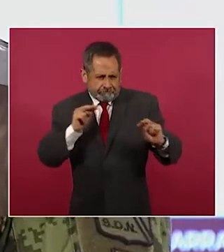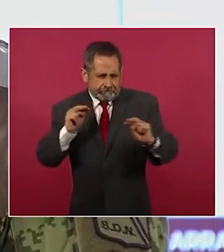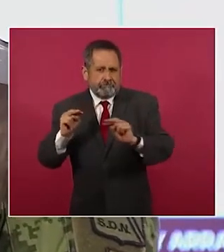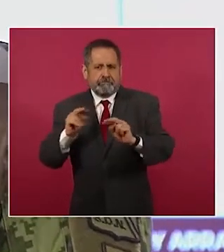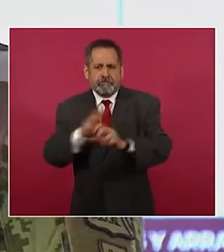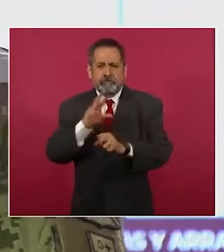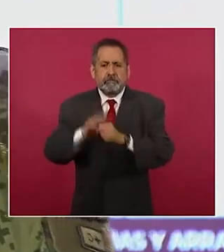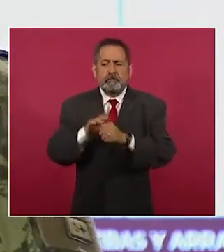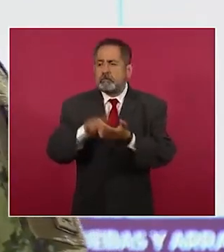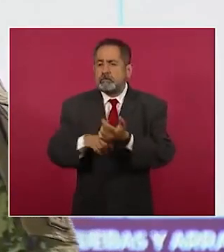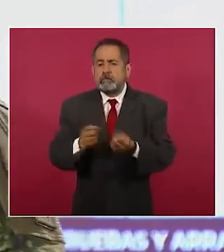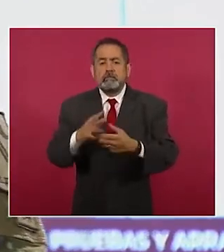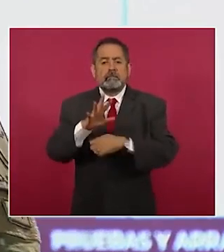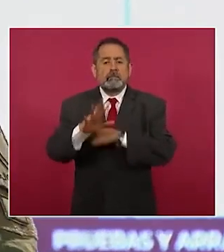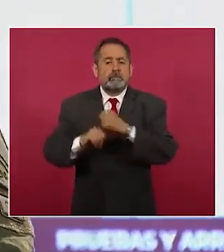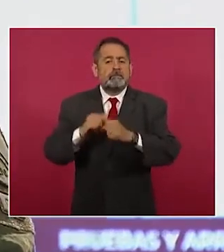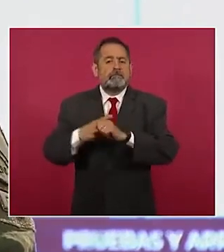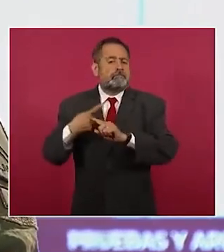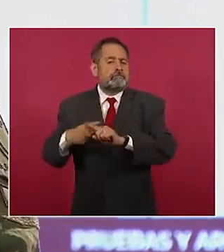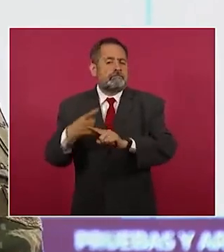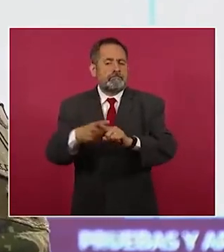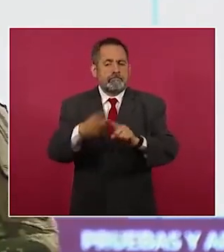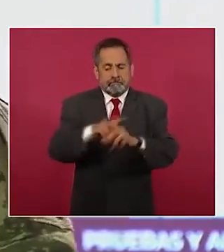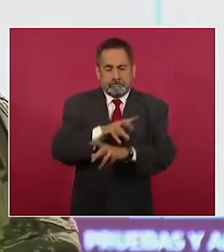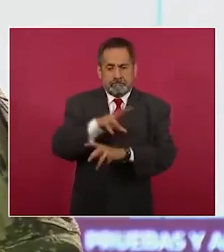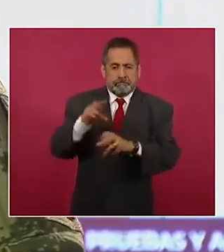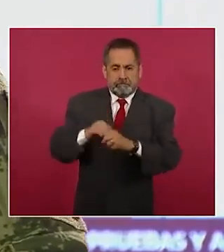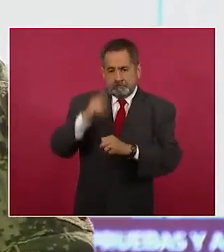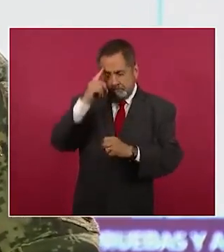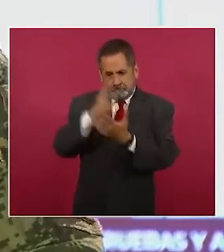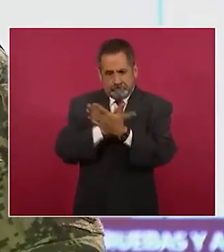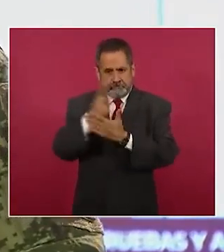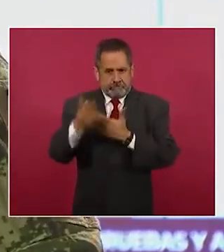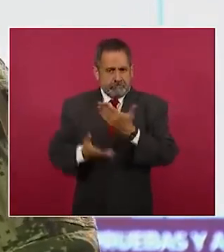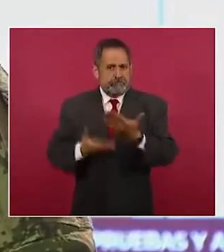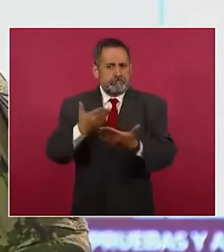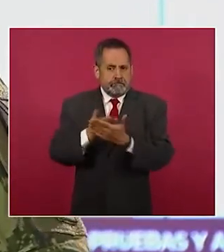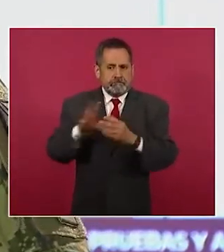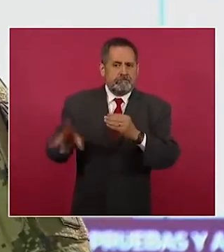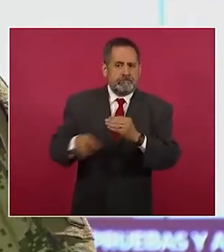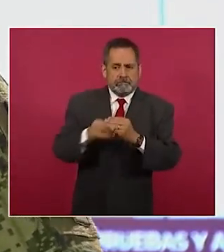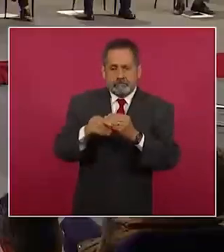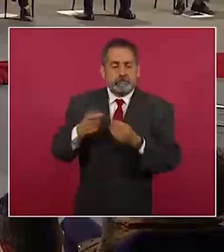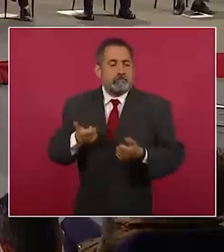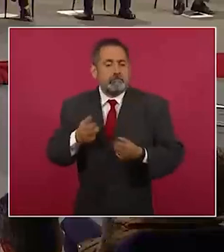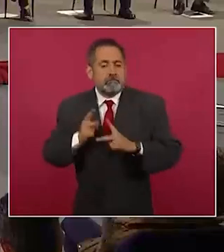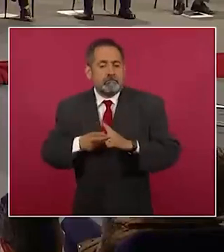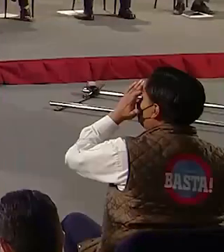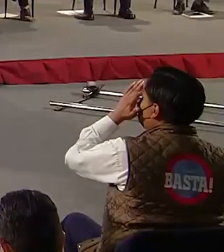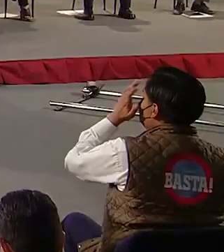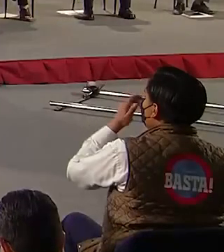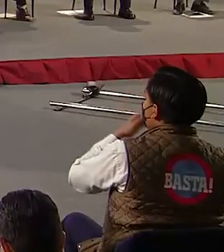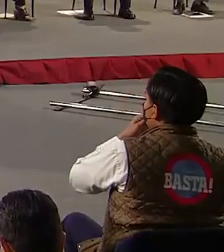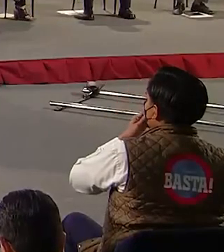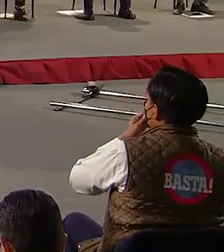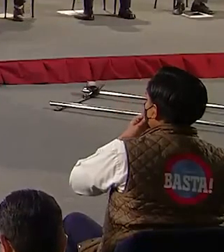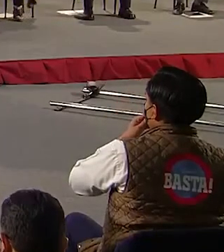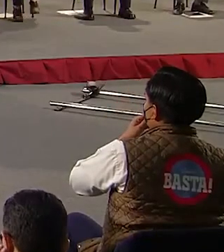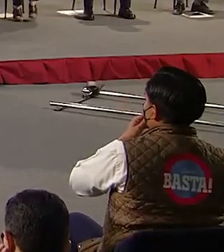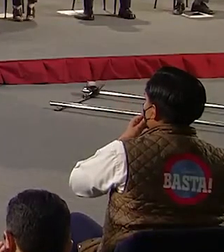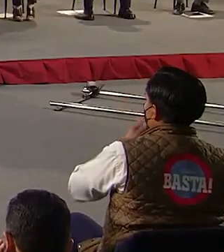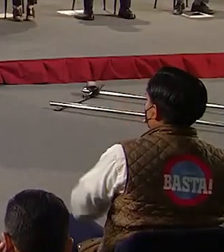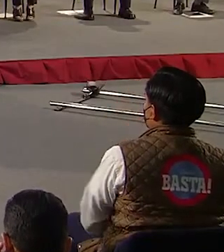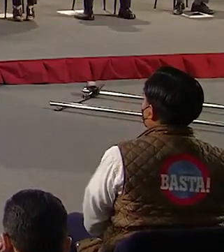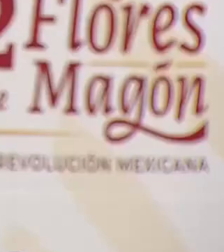fauna, estamos formulando los estudios previos para el proyecto ejecutivo y la integración del presupuesto definitivo, ya estamos desplegando